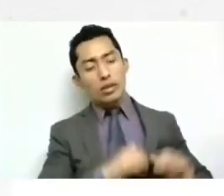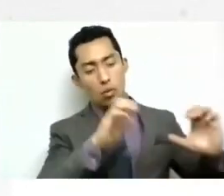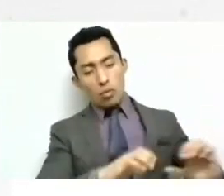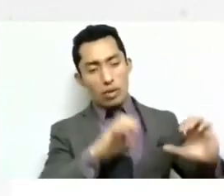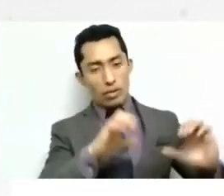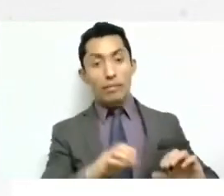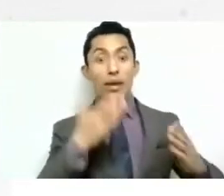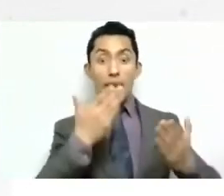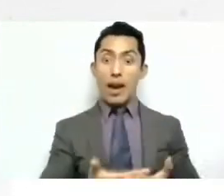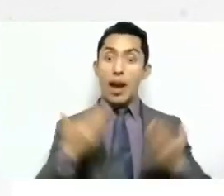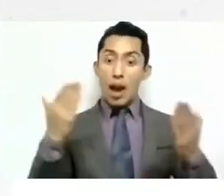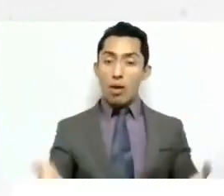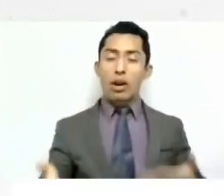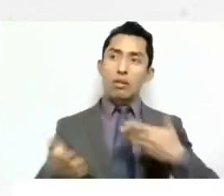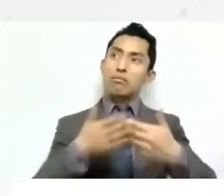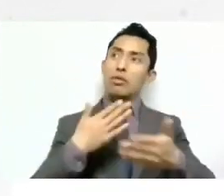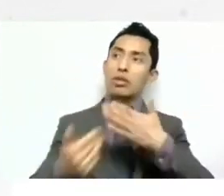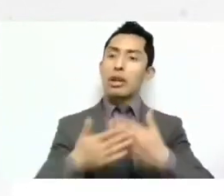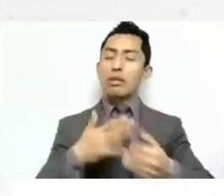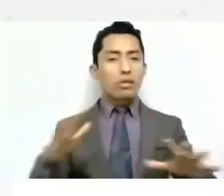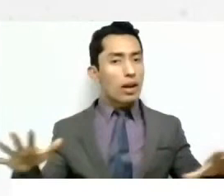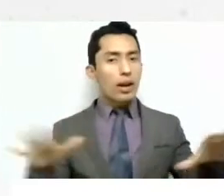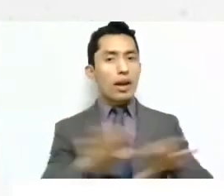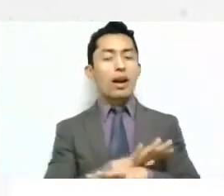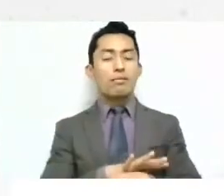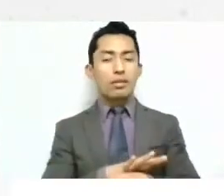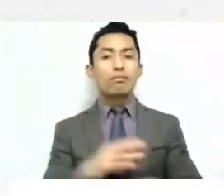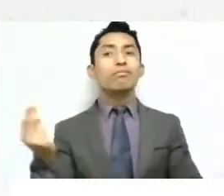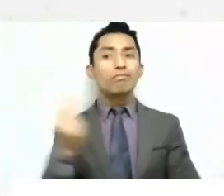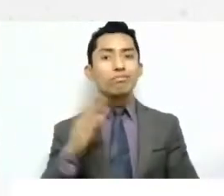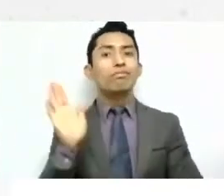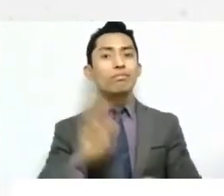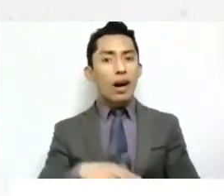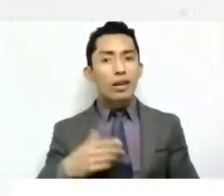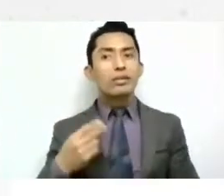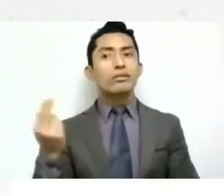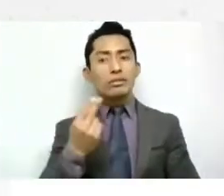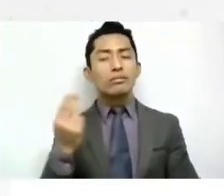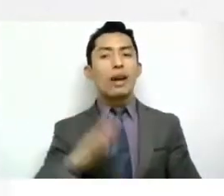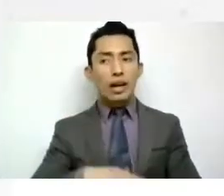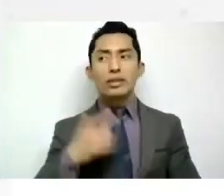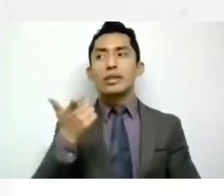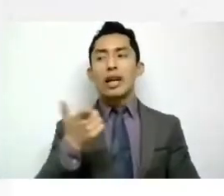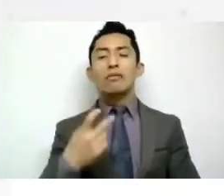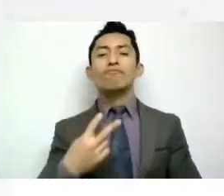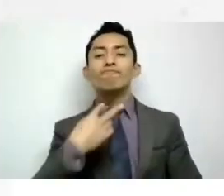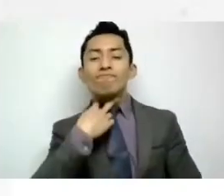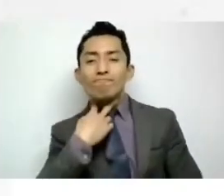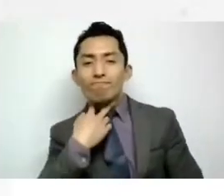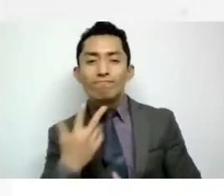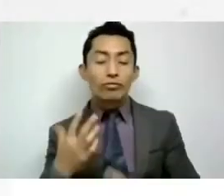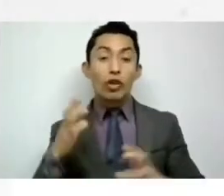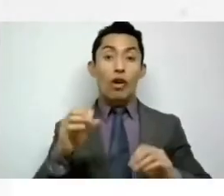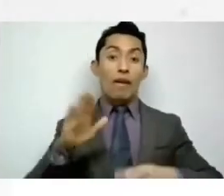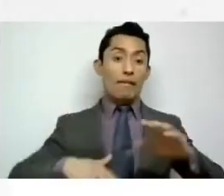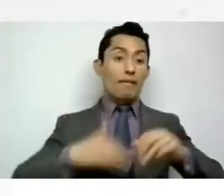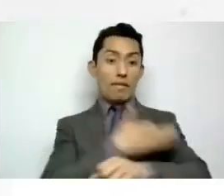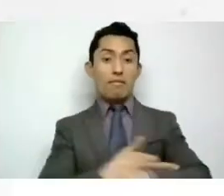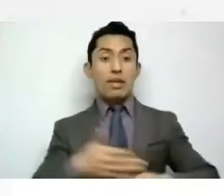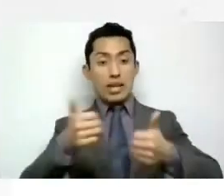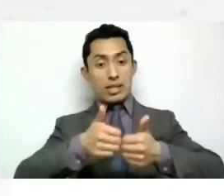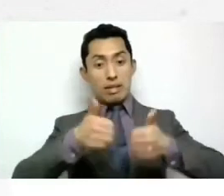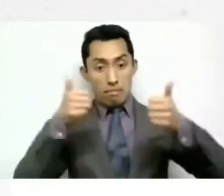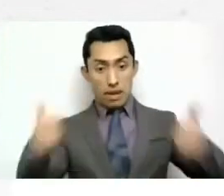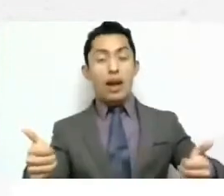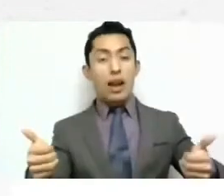necesidad económica o las familias que están separadas, pues evidentemente